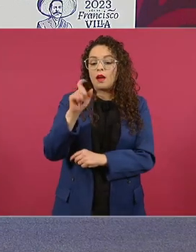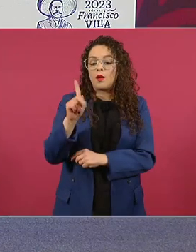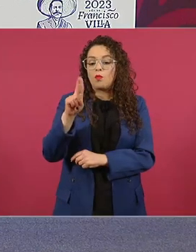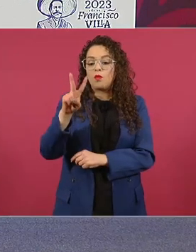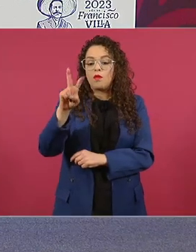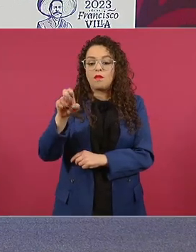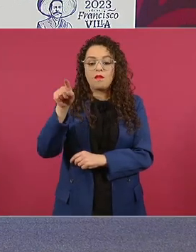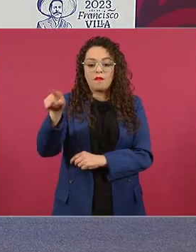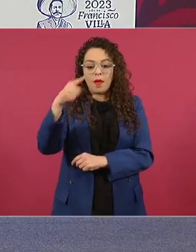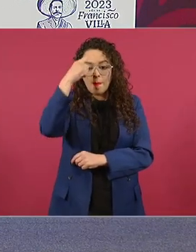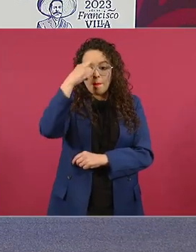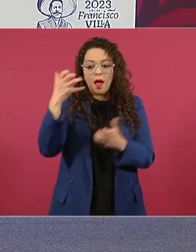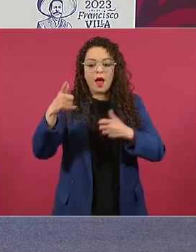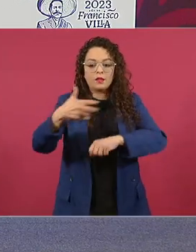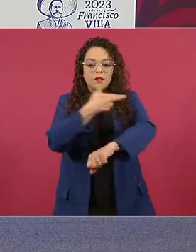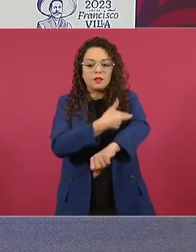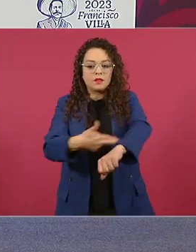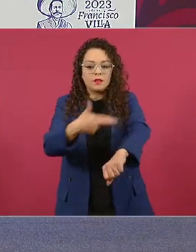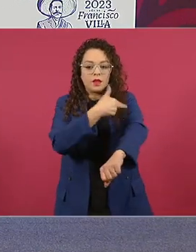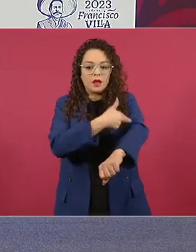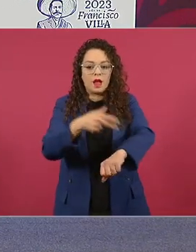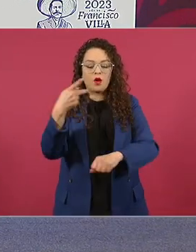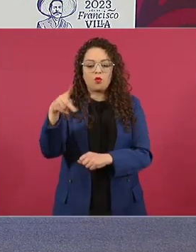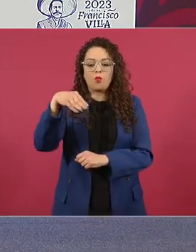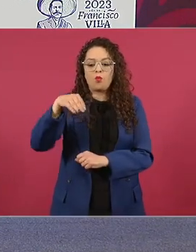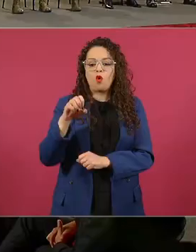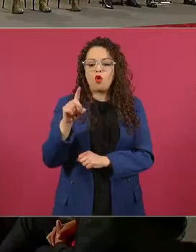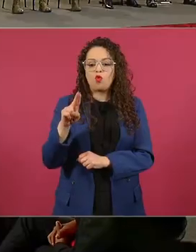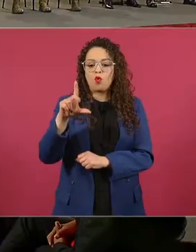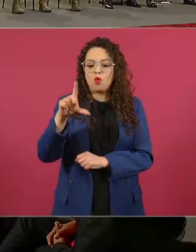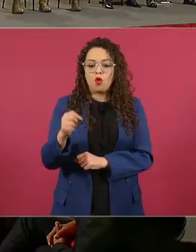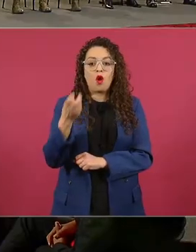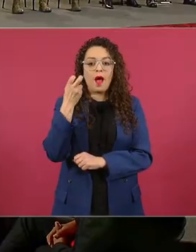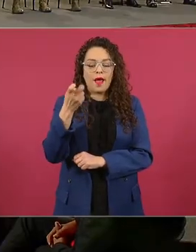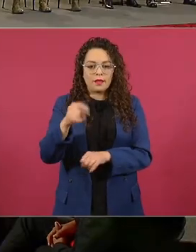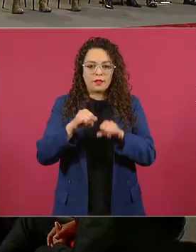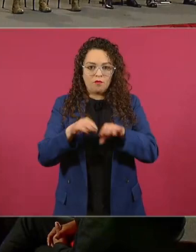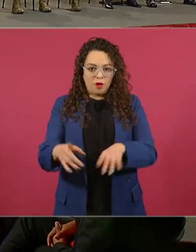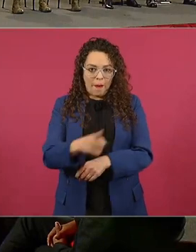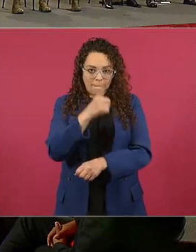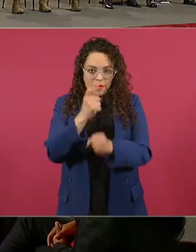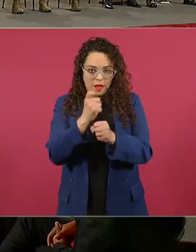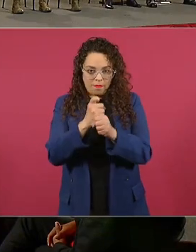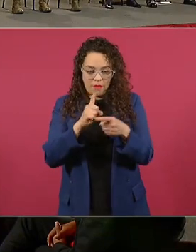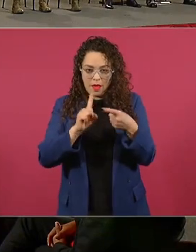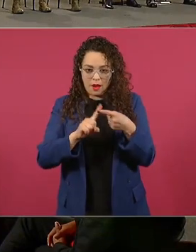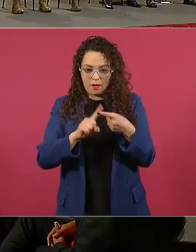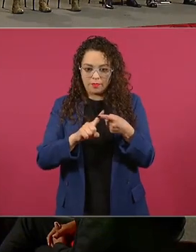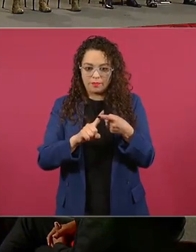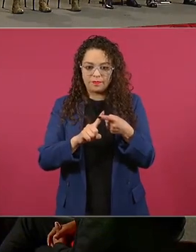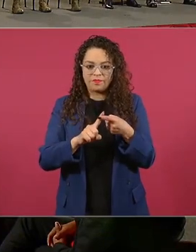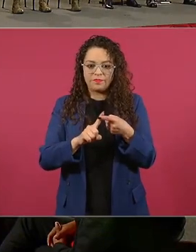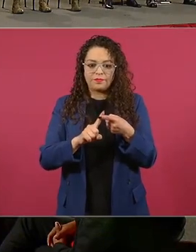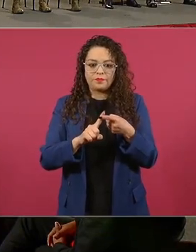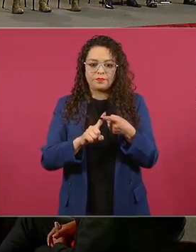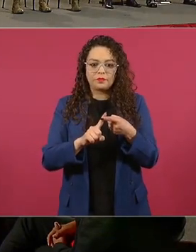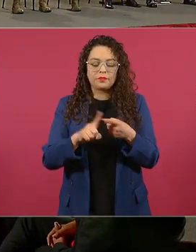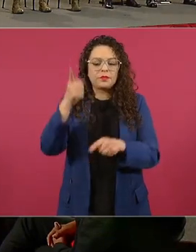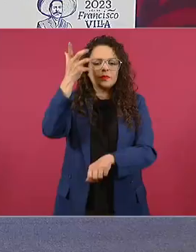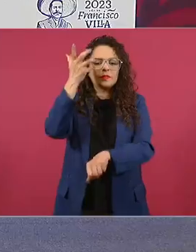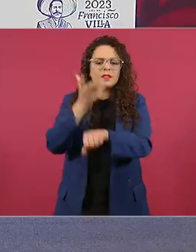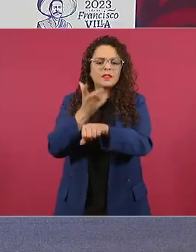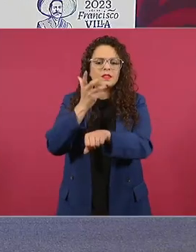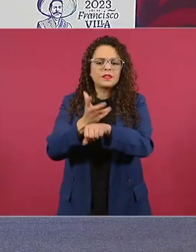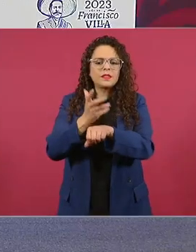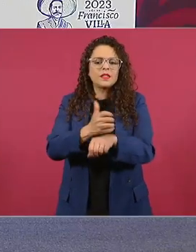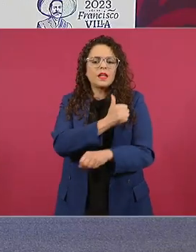el trámite. Este es un primer informe en el cual ¿por qué tienen que ser comercializados en Estados Unidos